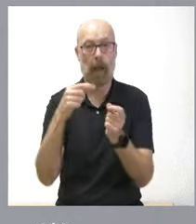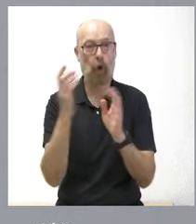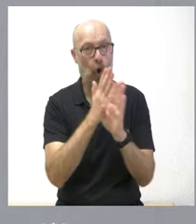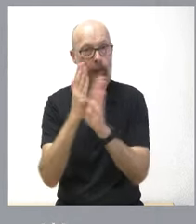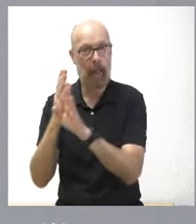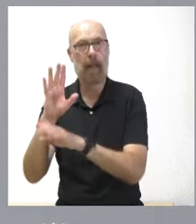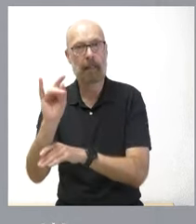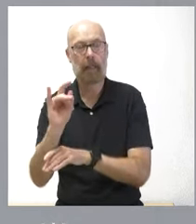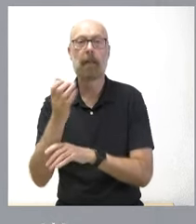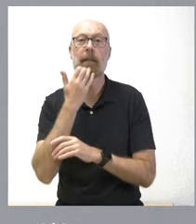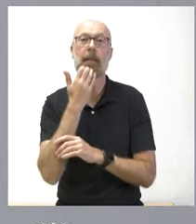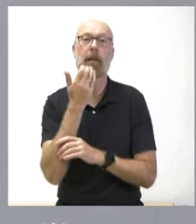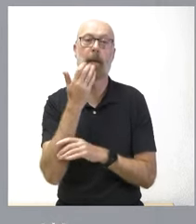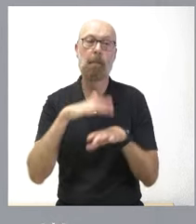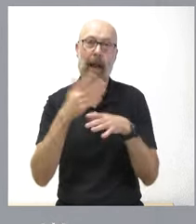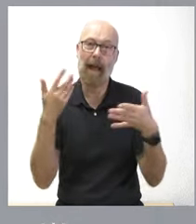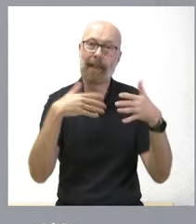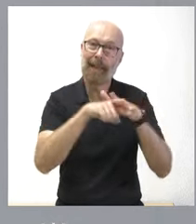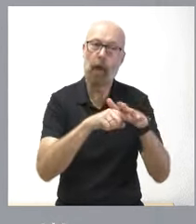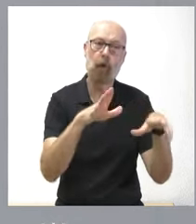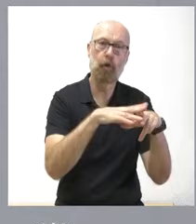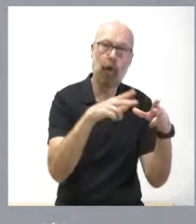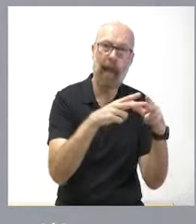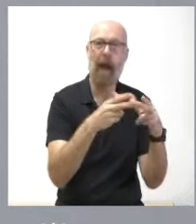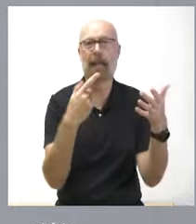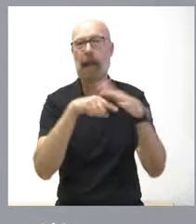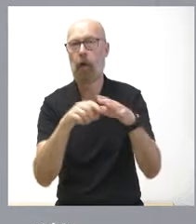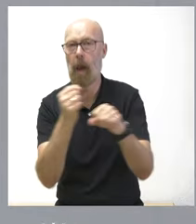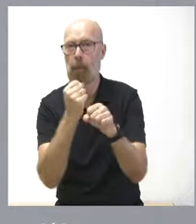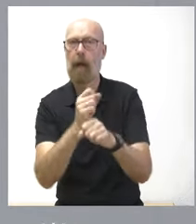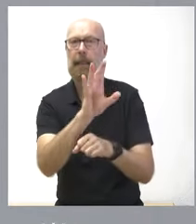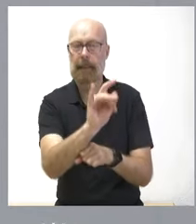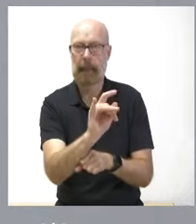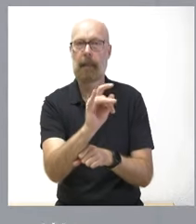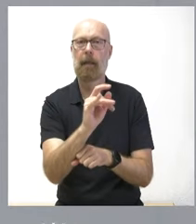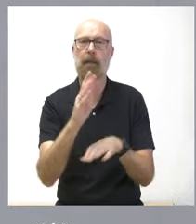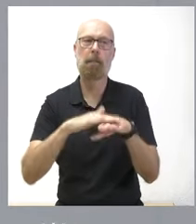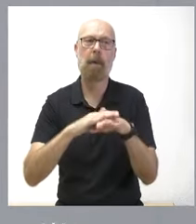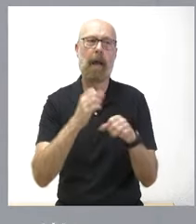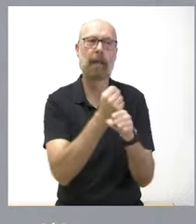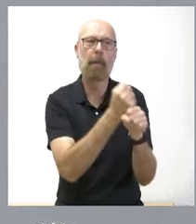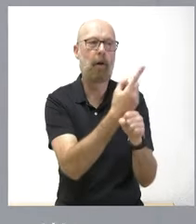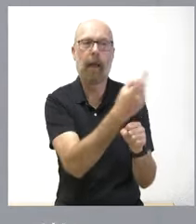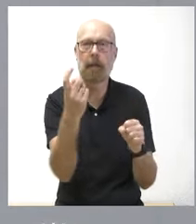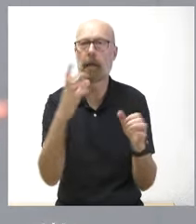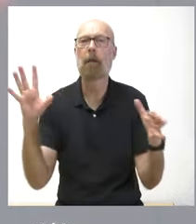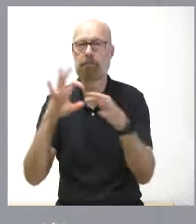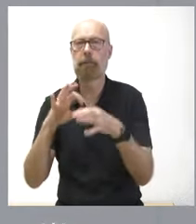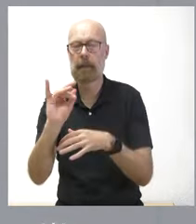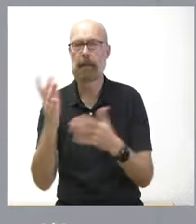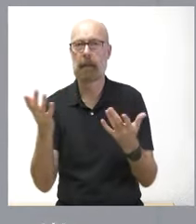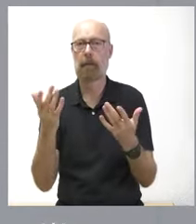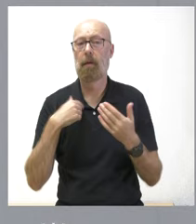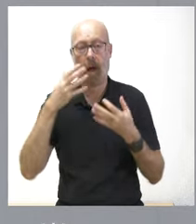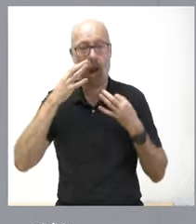Inmigración para integración social y laboral, también. Para ocupar estos puestos de trabajo, también. Y la realidad que demuestra es los datos y los